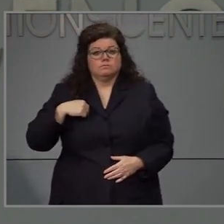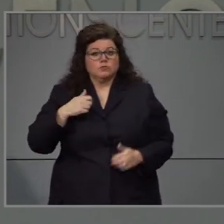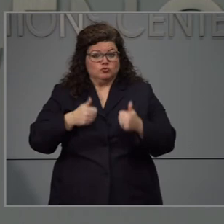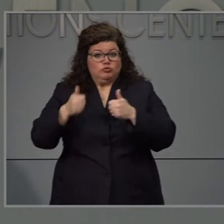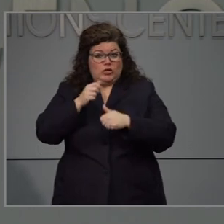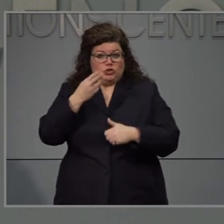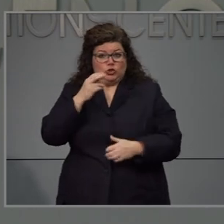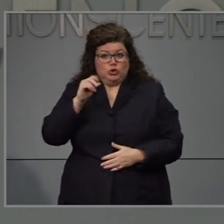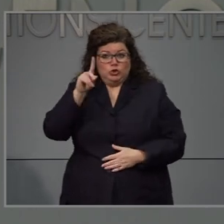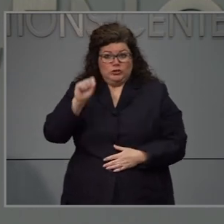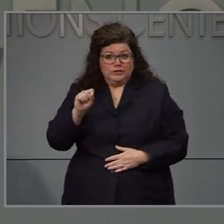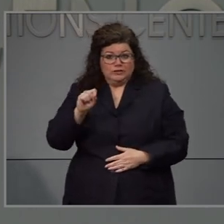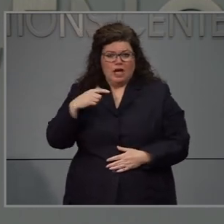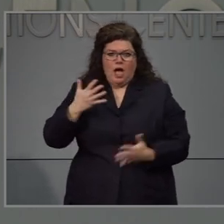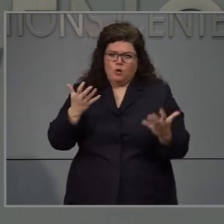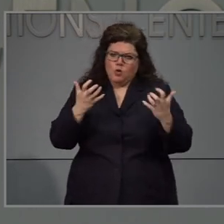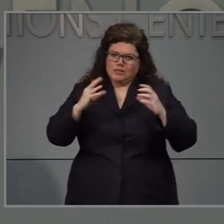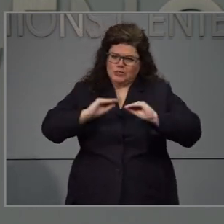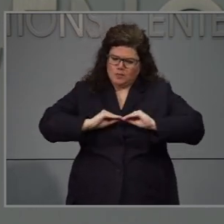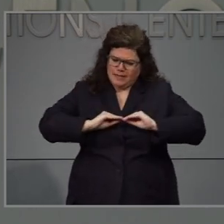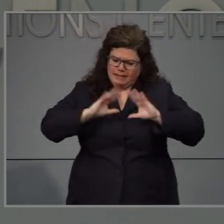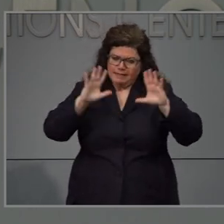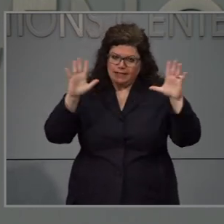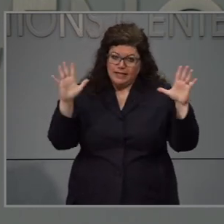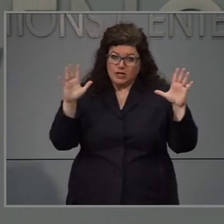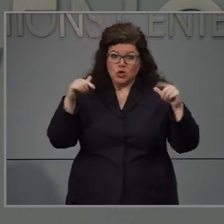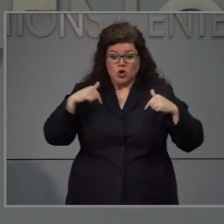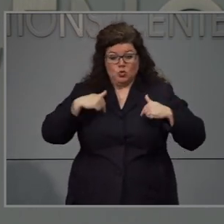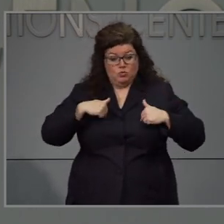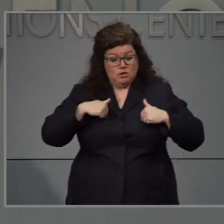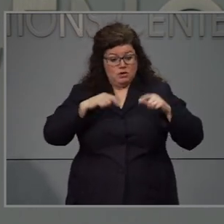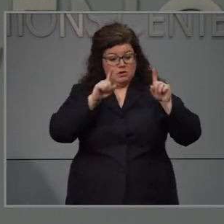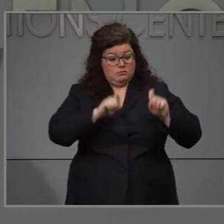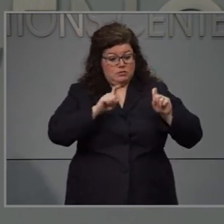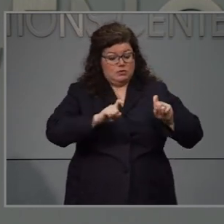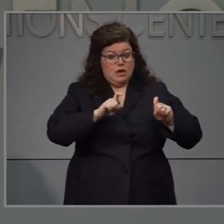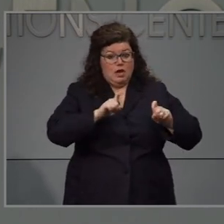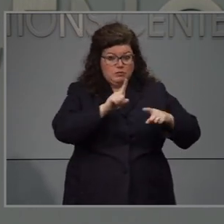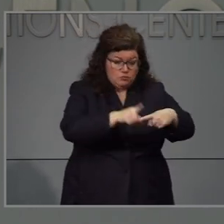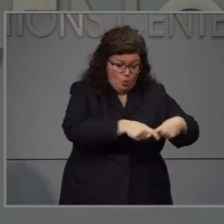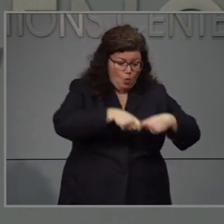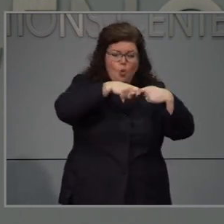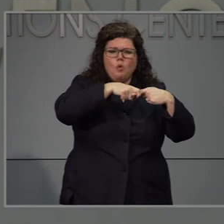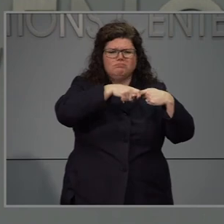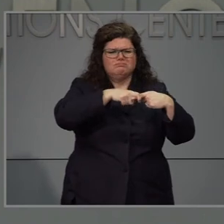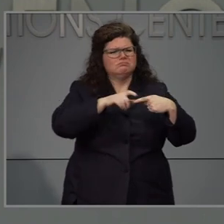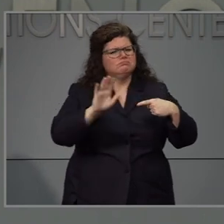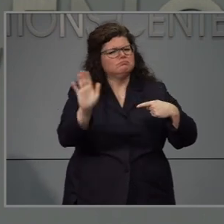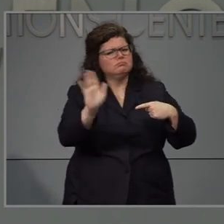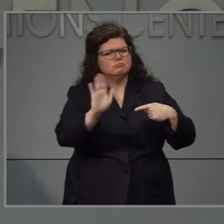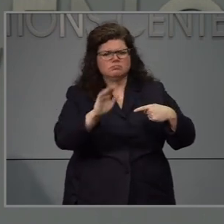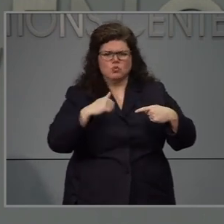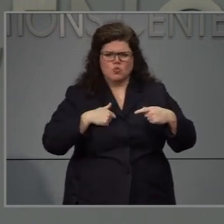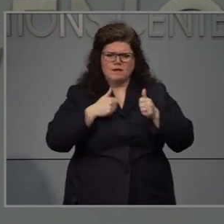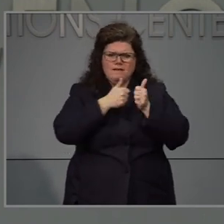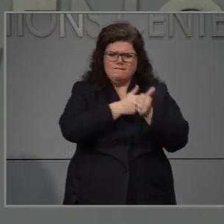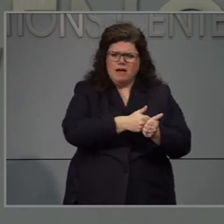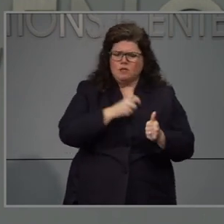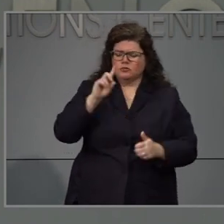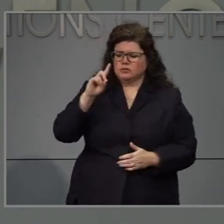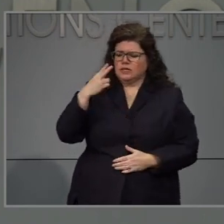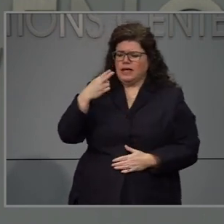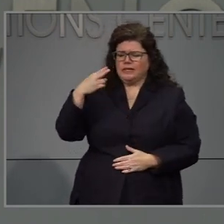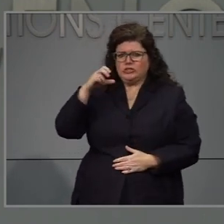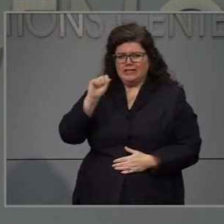Que no hemos hecho pausa en las pruebas que estamos haciendo. Las pruebas se realizan de acuerdo a la